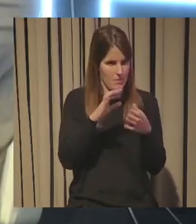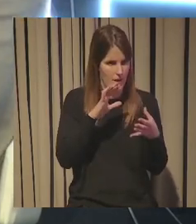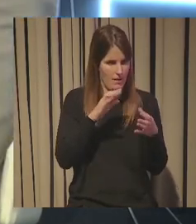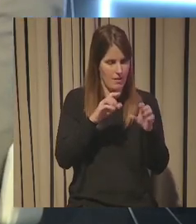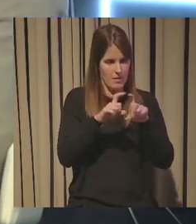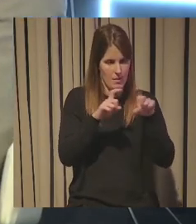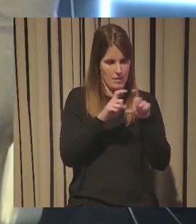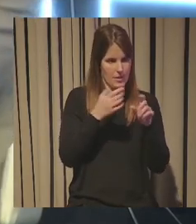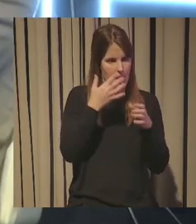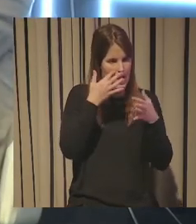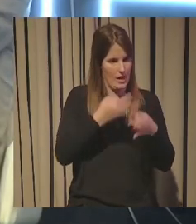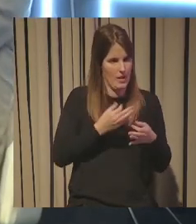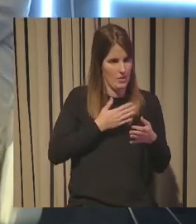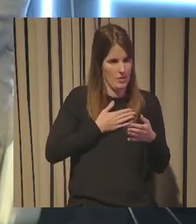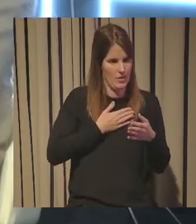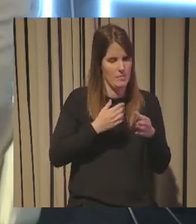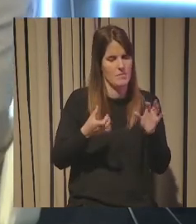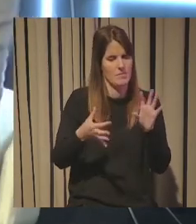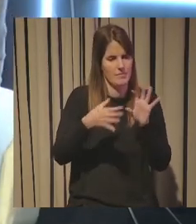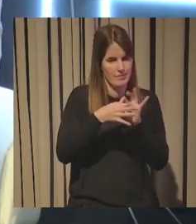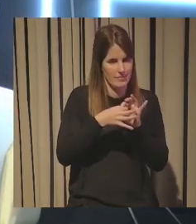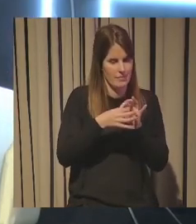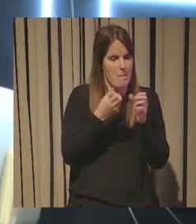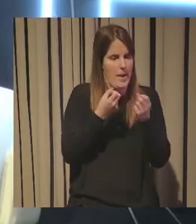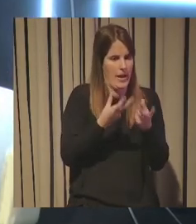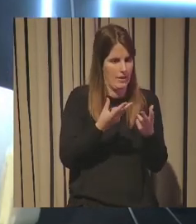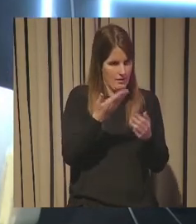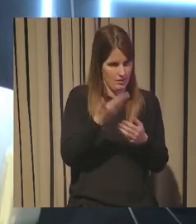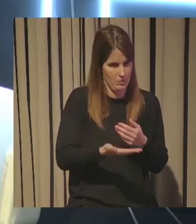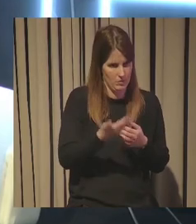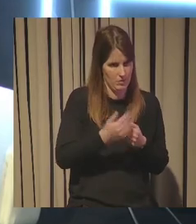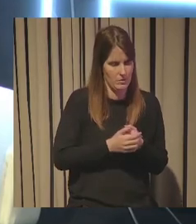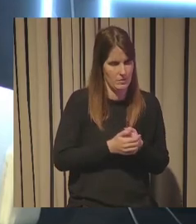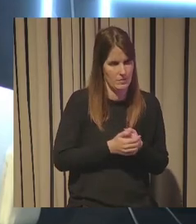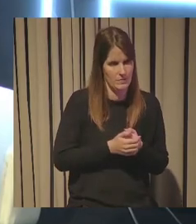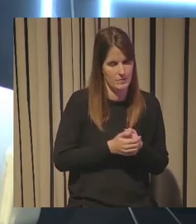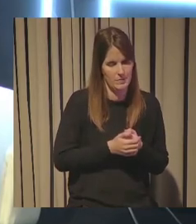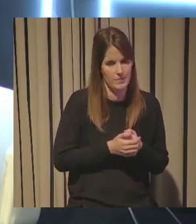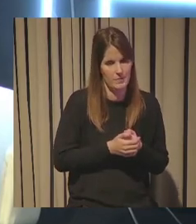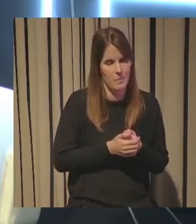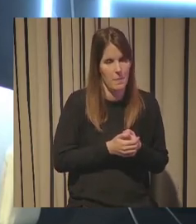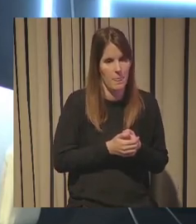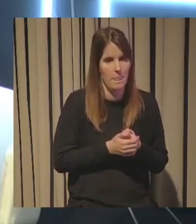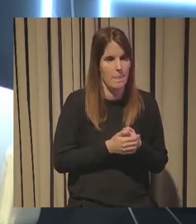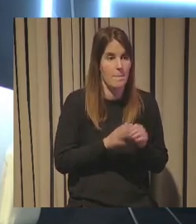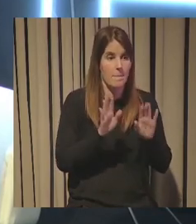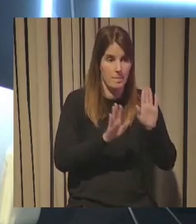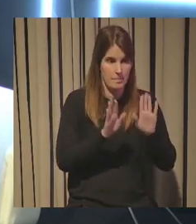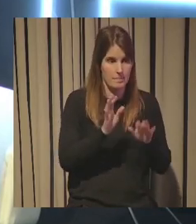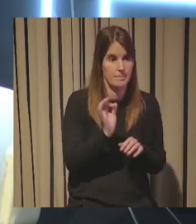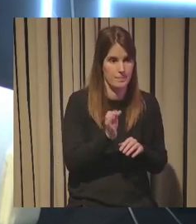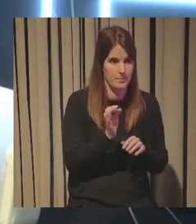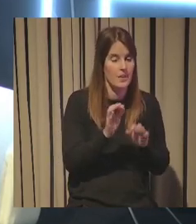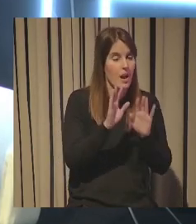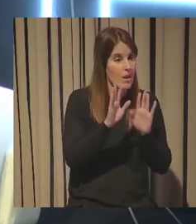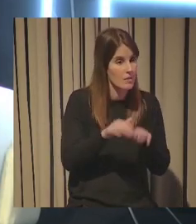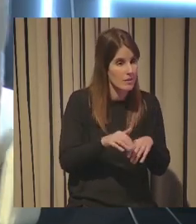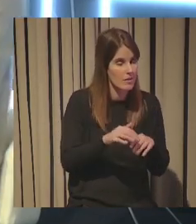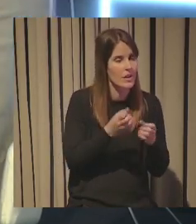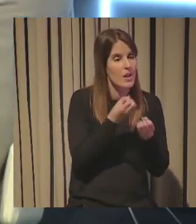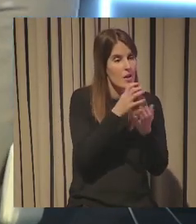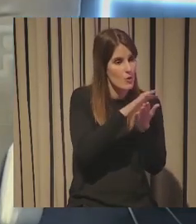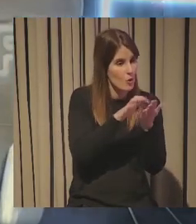portas adentro y el para qué leeremos diferente el mismo informe eso es que realmente es mucha labor de interpretación